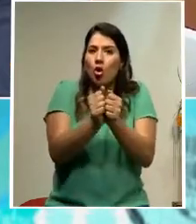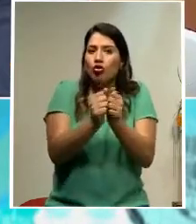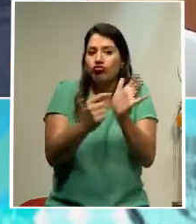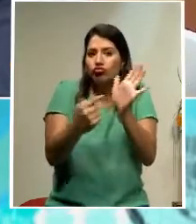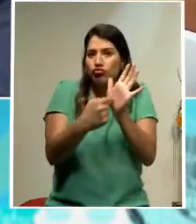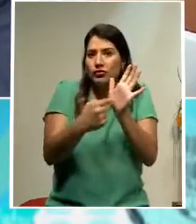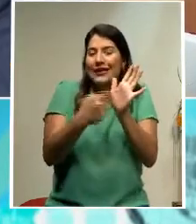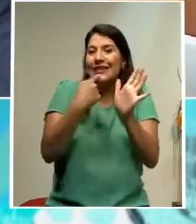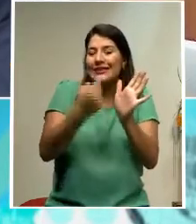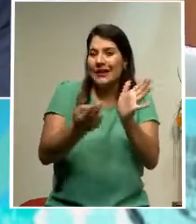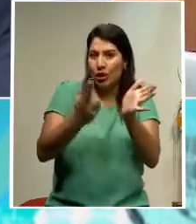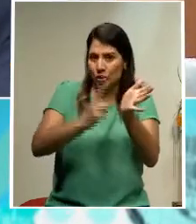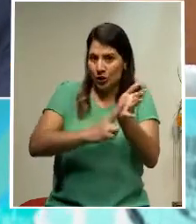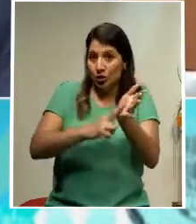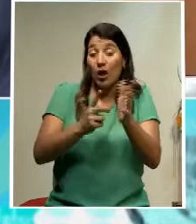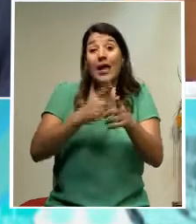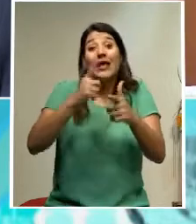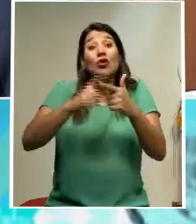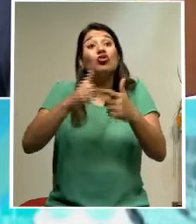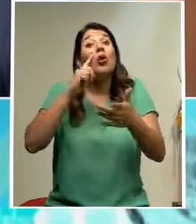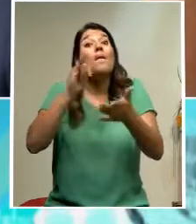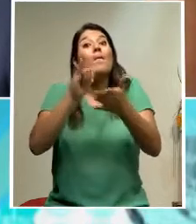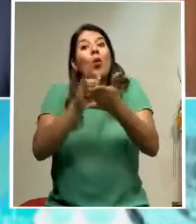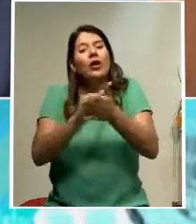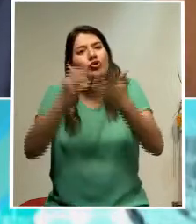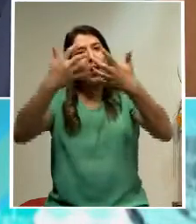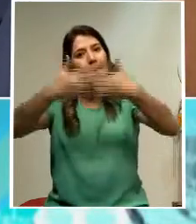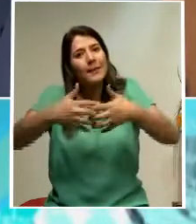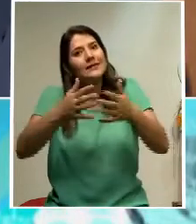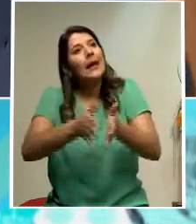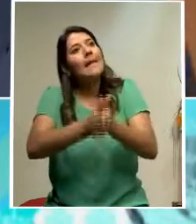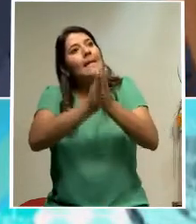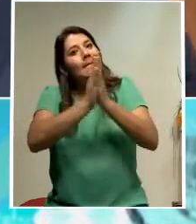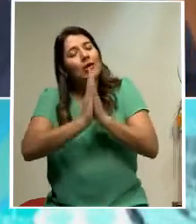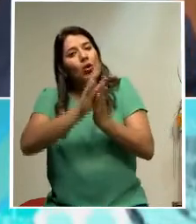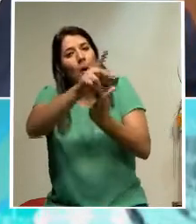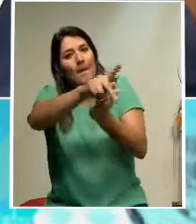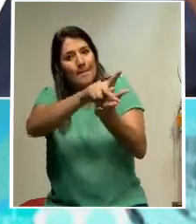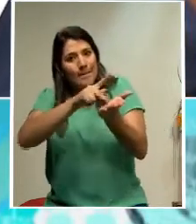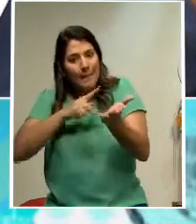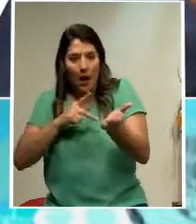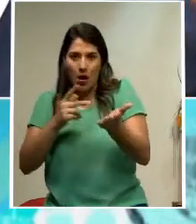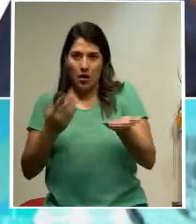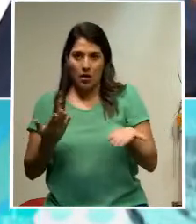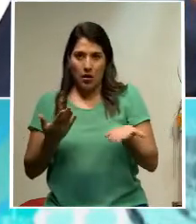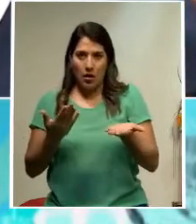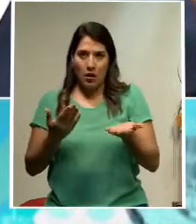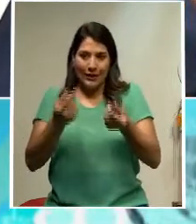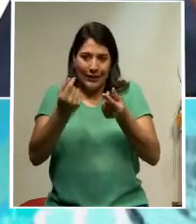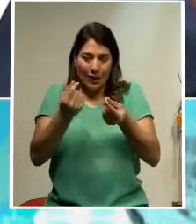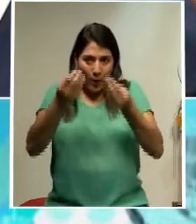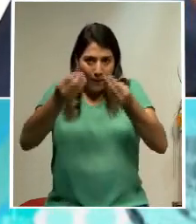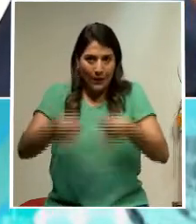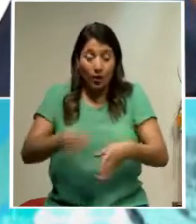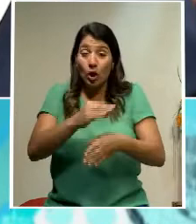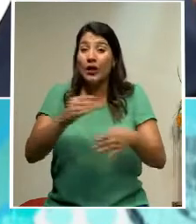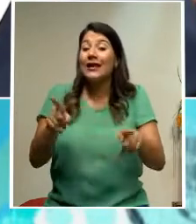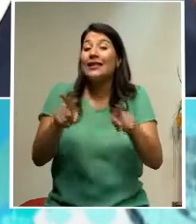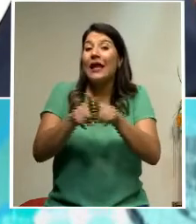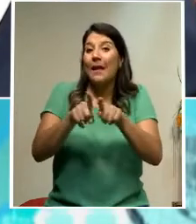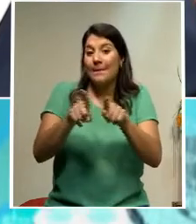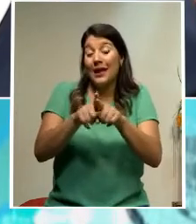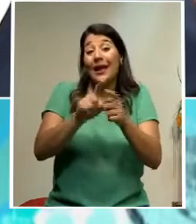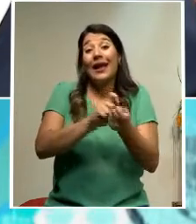licitación. Por eso es que pidió de manera retroactiva que se hiciera un pago de indemnización y que además se modificara el